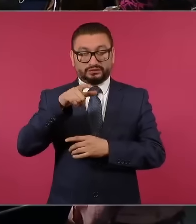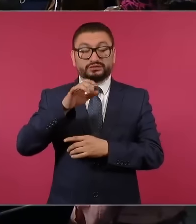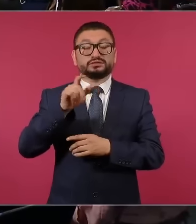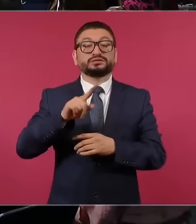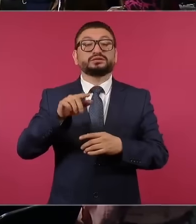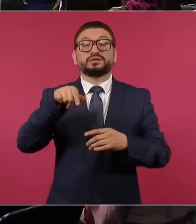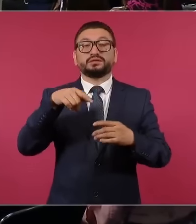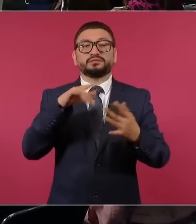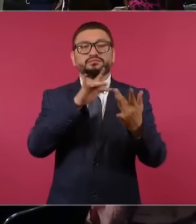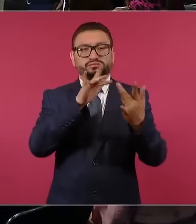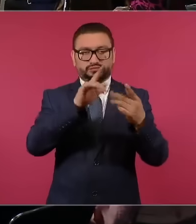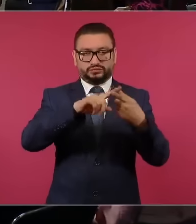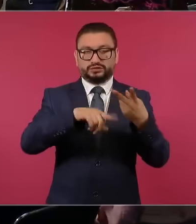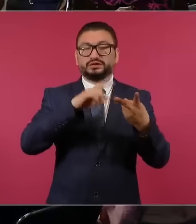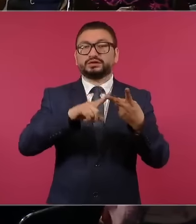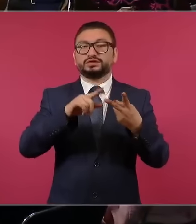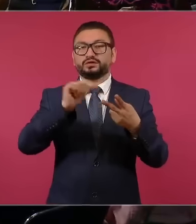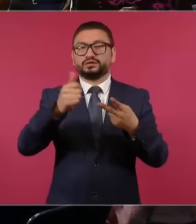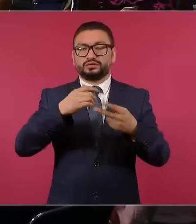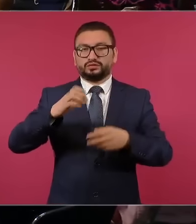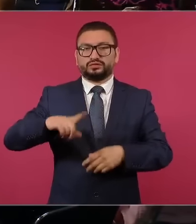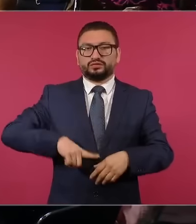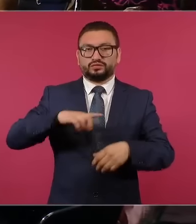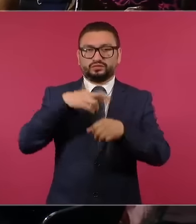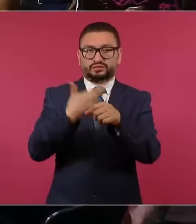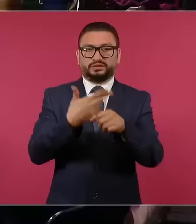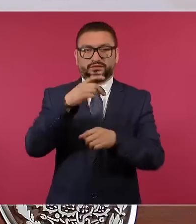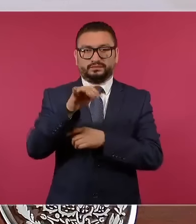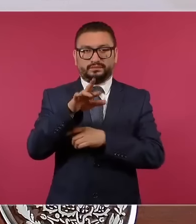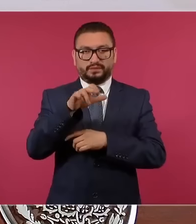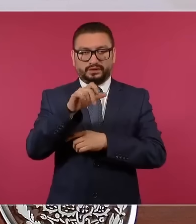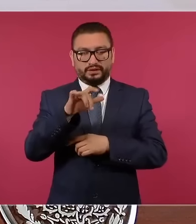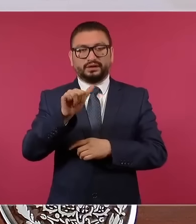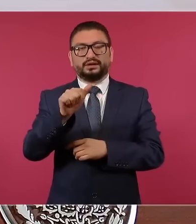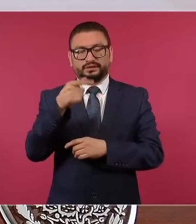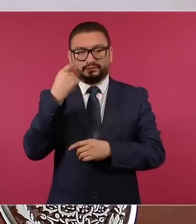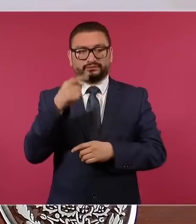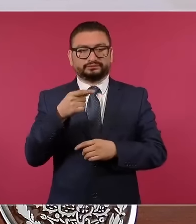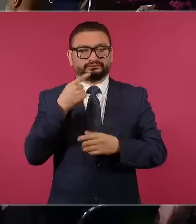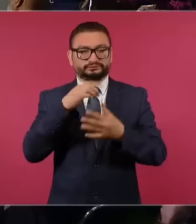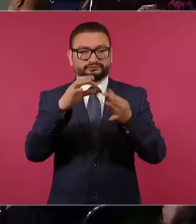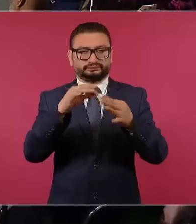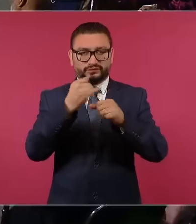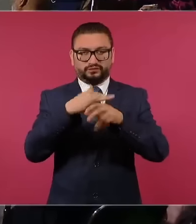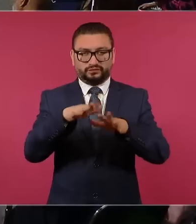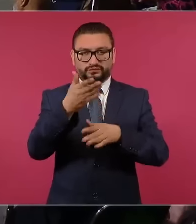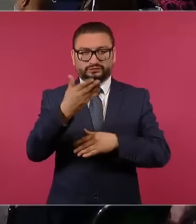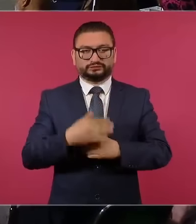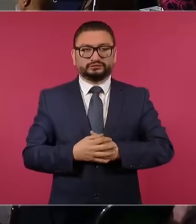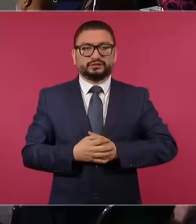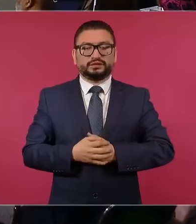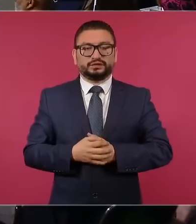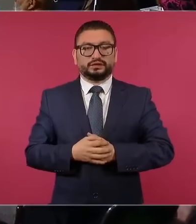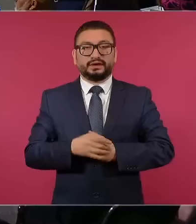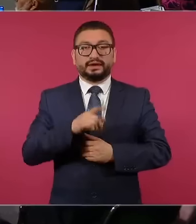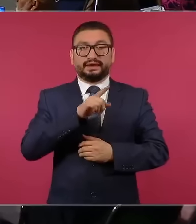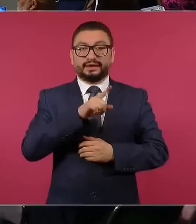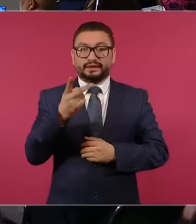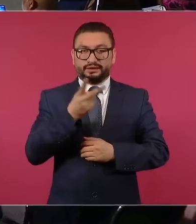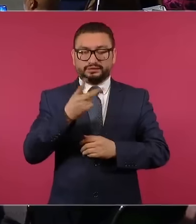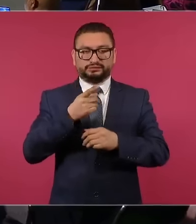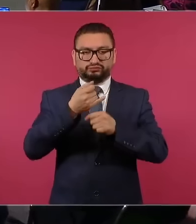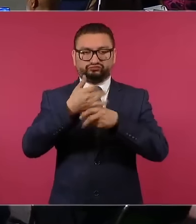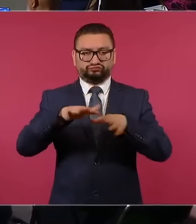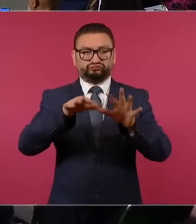comunicarnos con la gobernadora Mara Lezama, ellas nos van a informar,